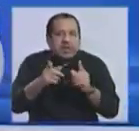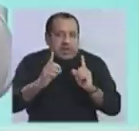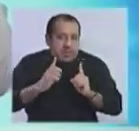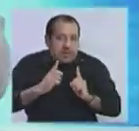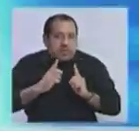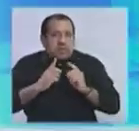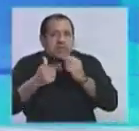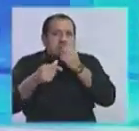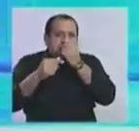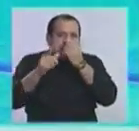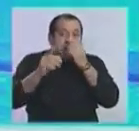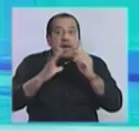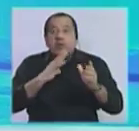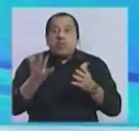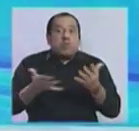hubo demasiada espuma,